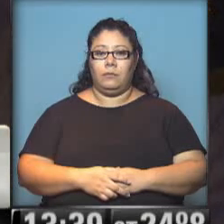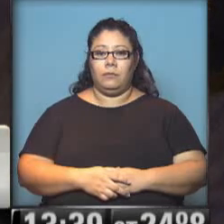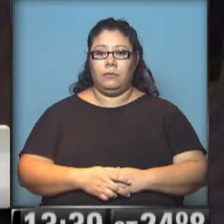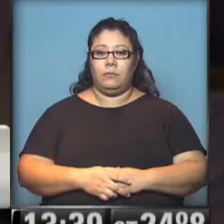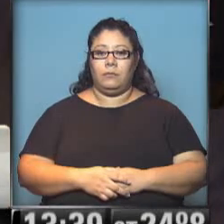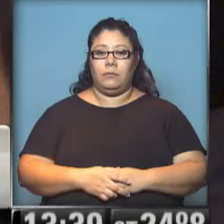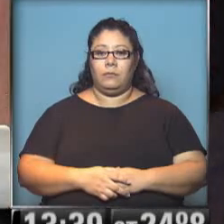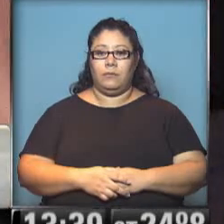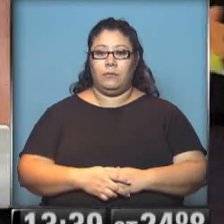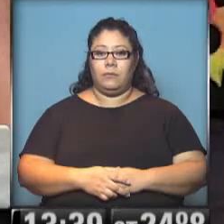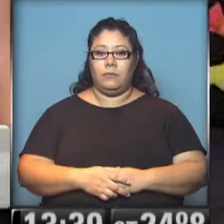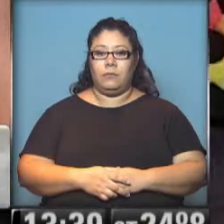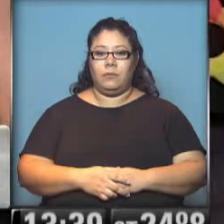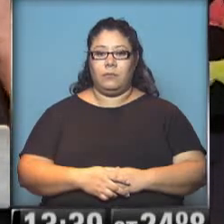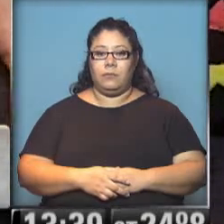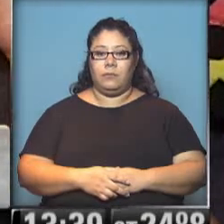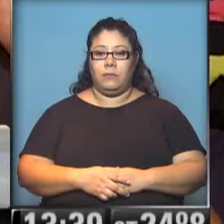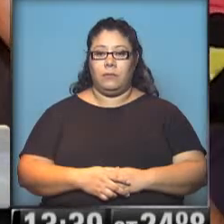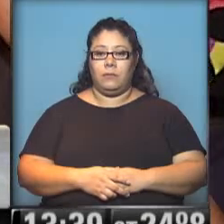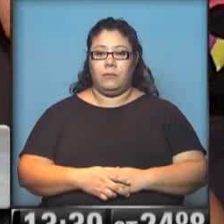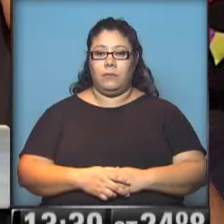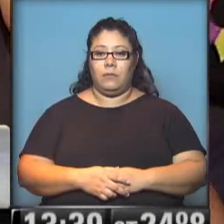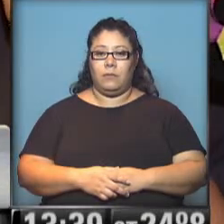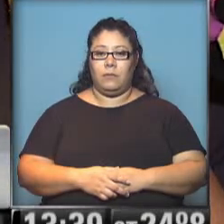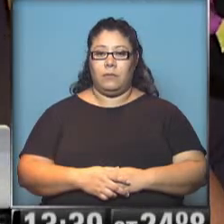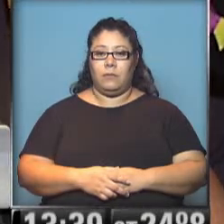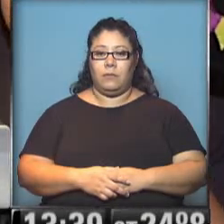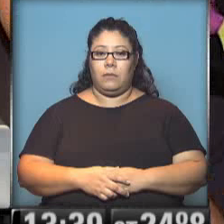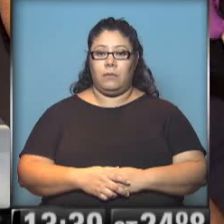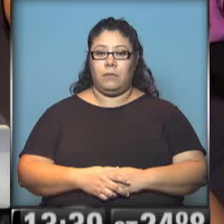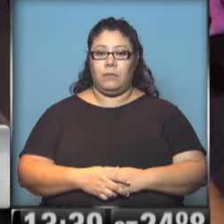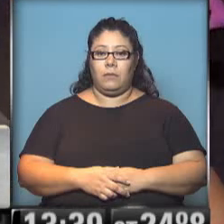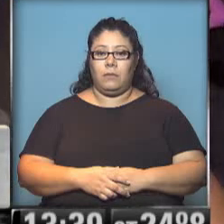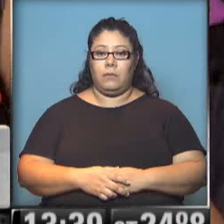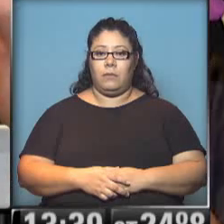Que... Que... Que... Que...